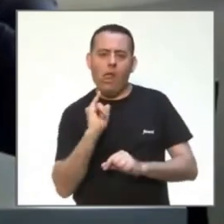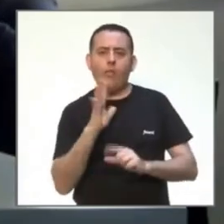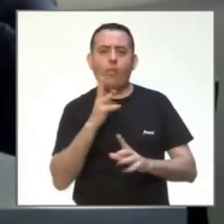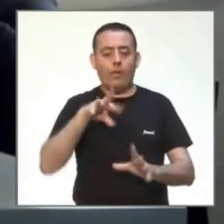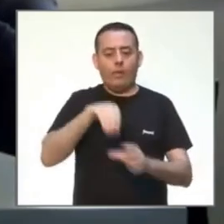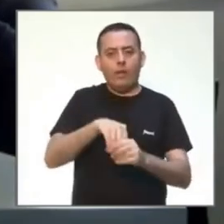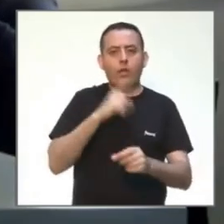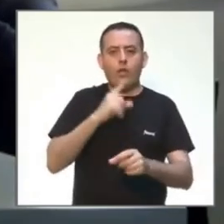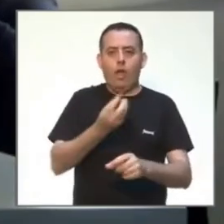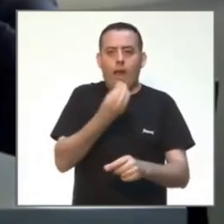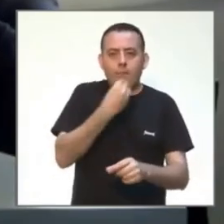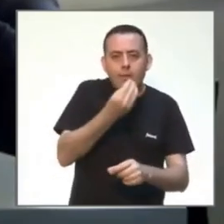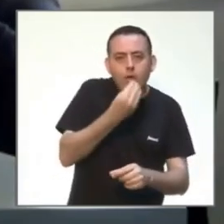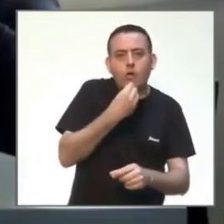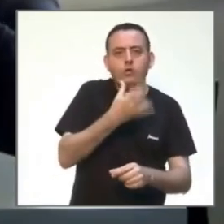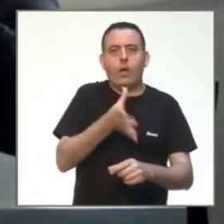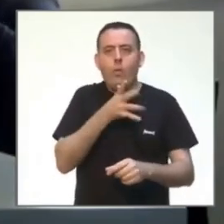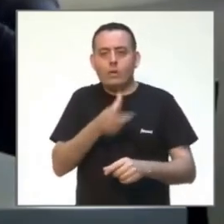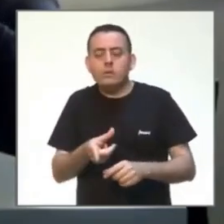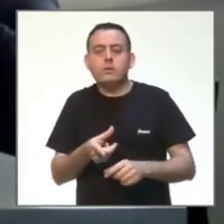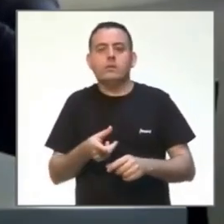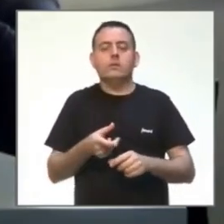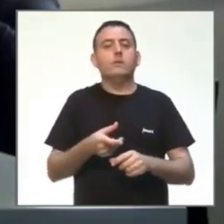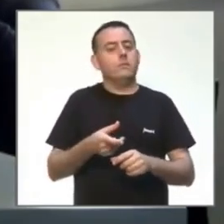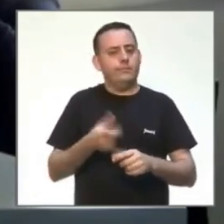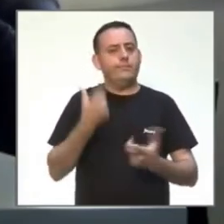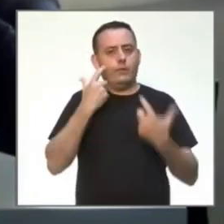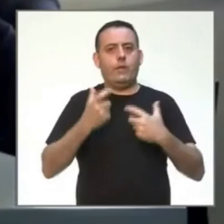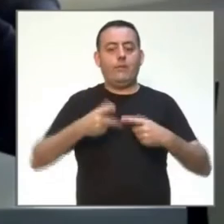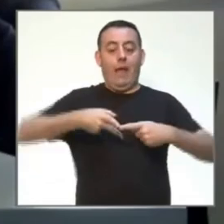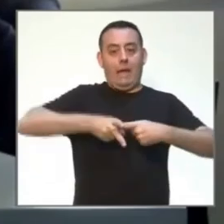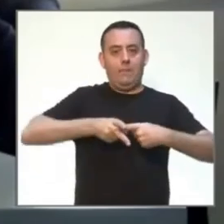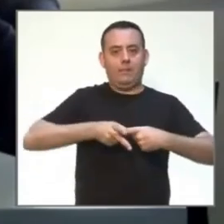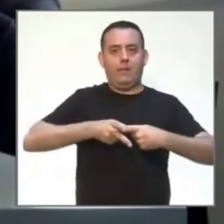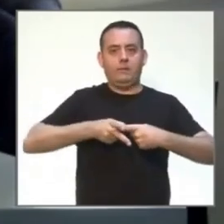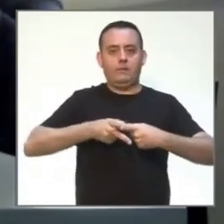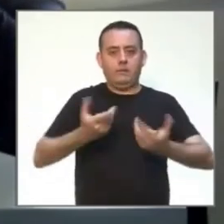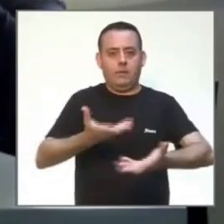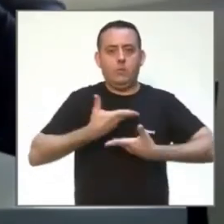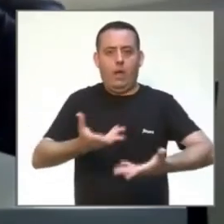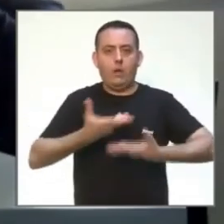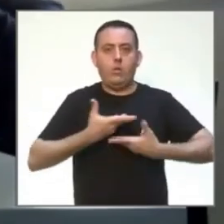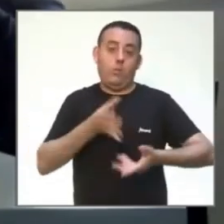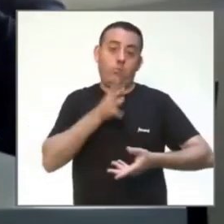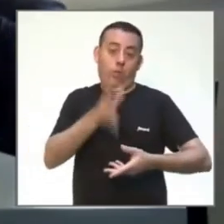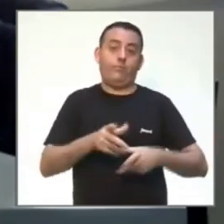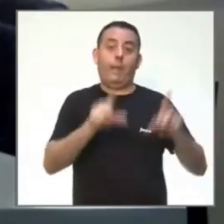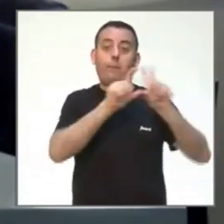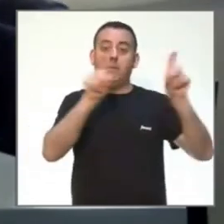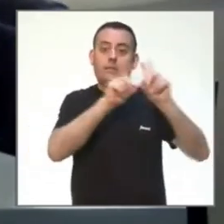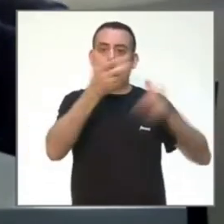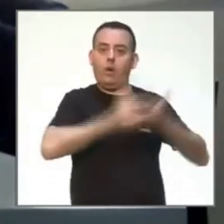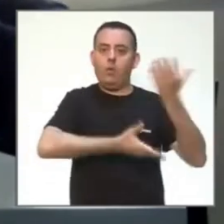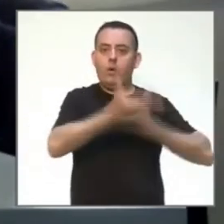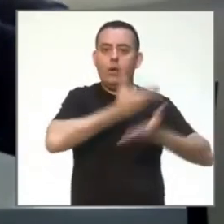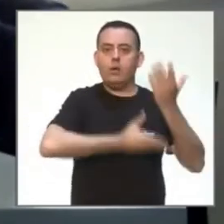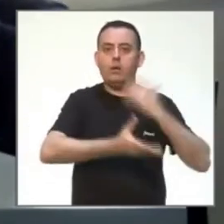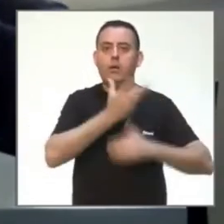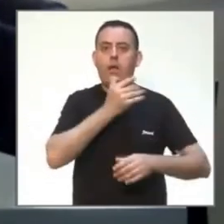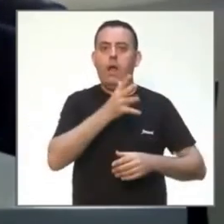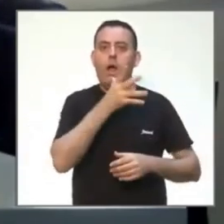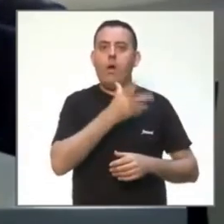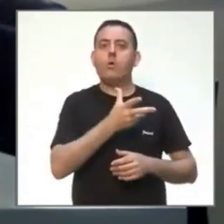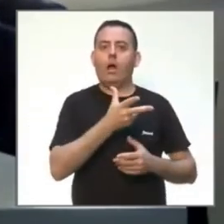herramientas y el hecho de tener estas herramientas, de colaborar con empresas, nos ha permitido de manera colaborativa